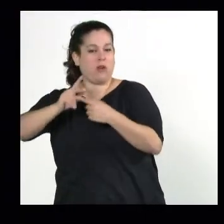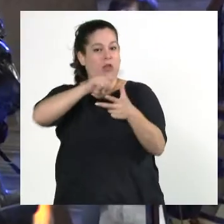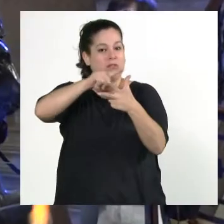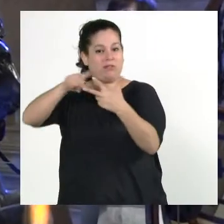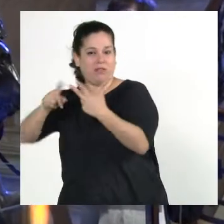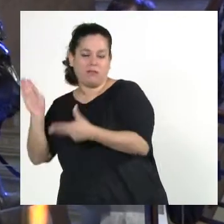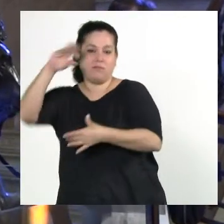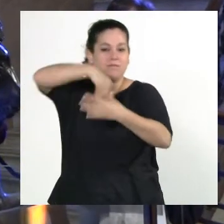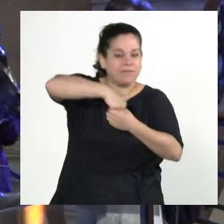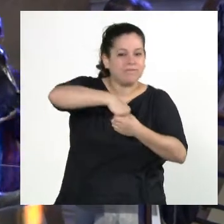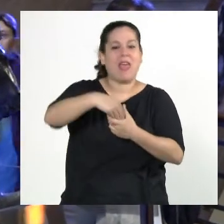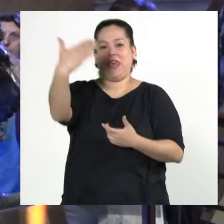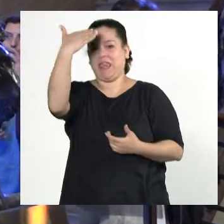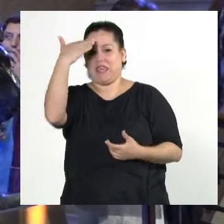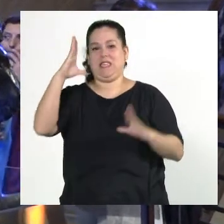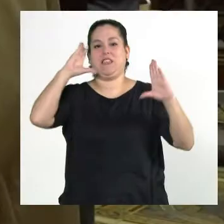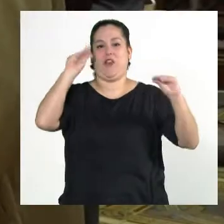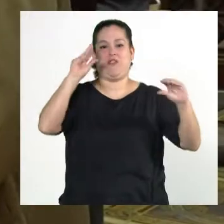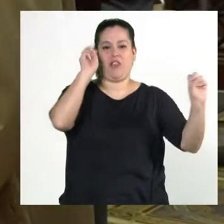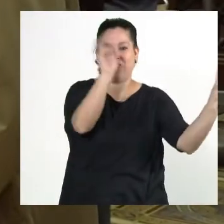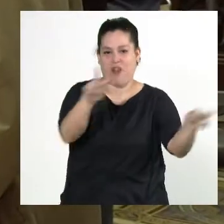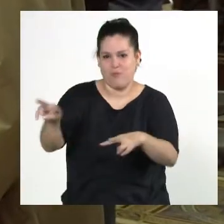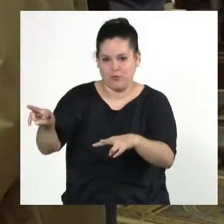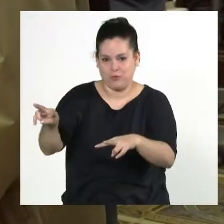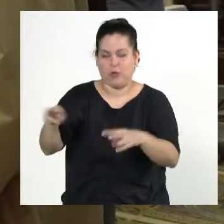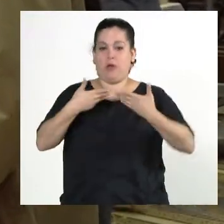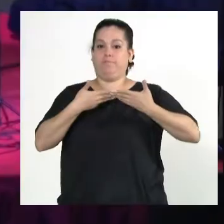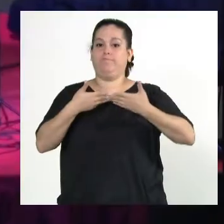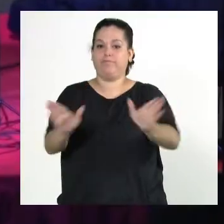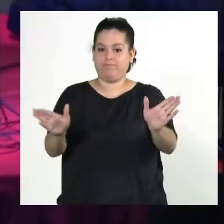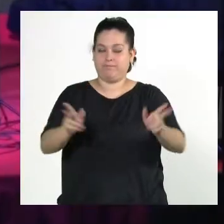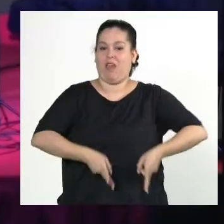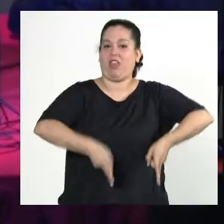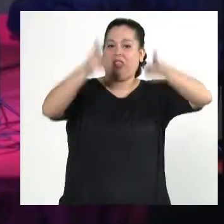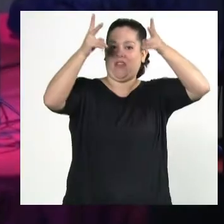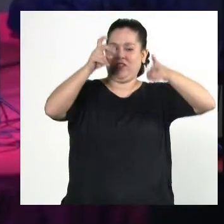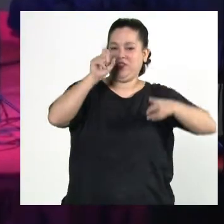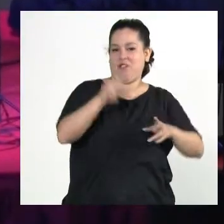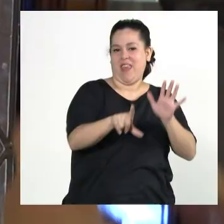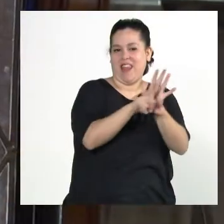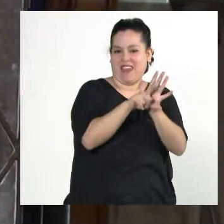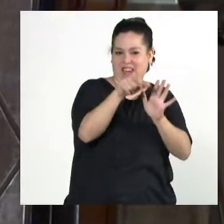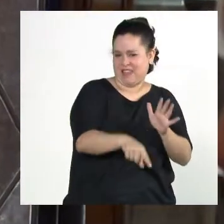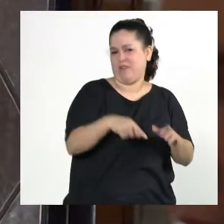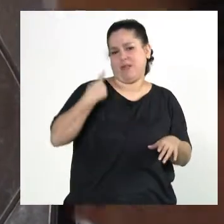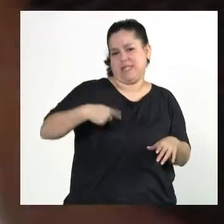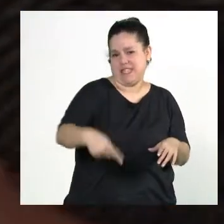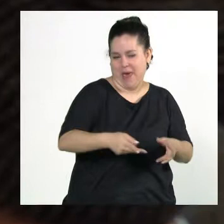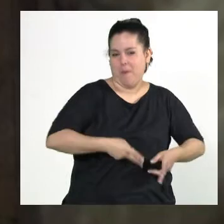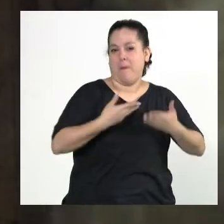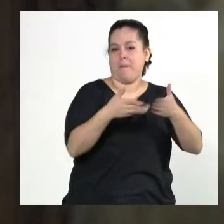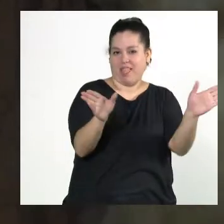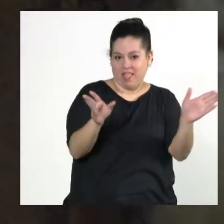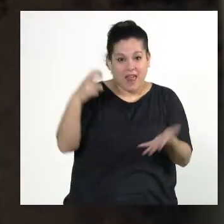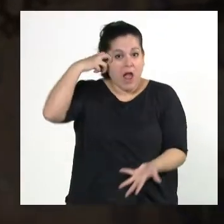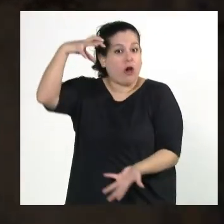de la decimoquinta edición de la noche de los museos, además de la apertura de los edificios legislativos como ya es habitual en esta jornada. El